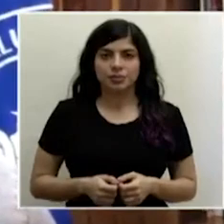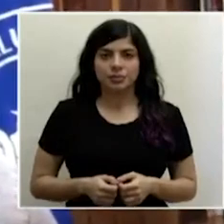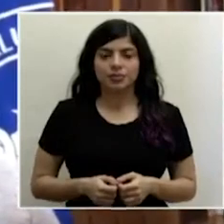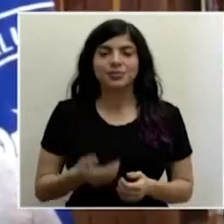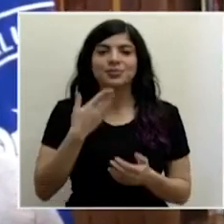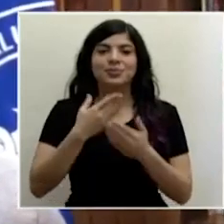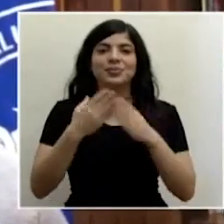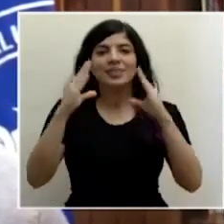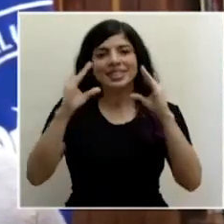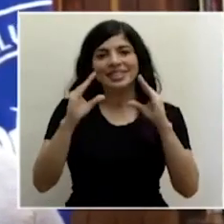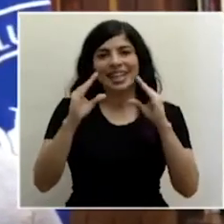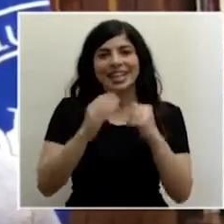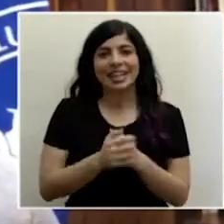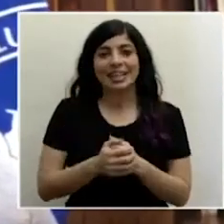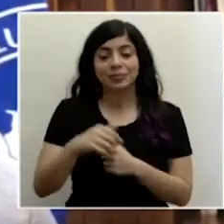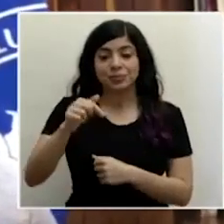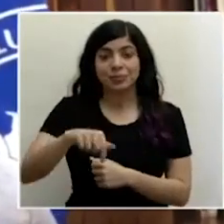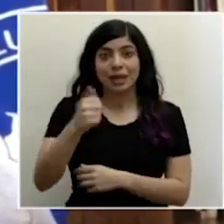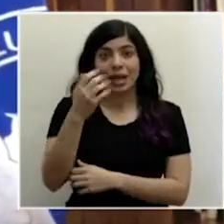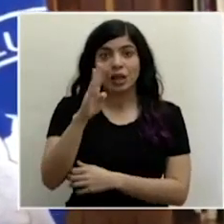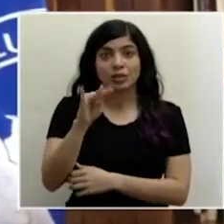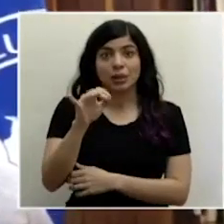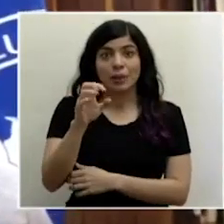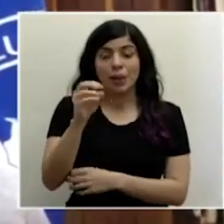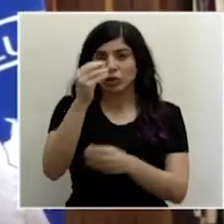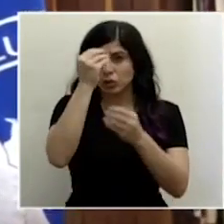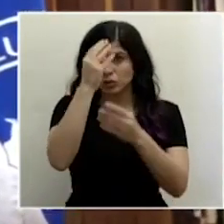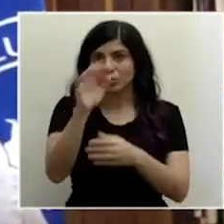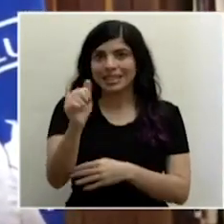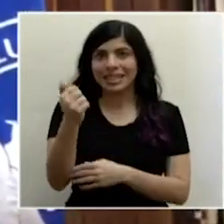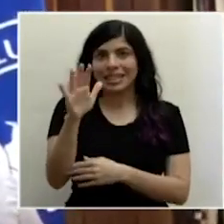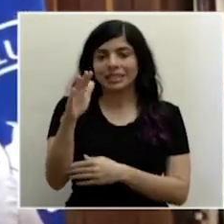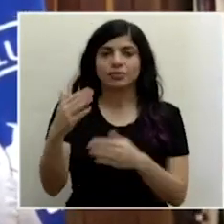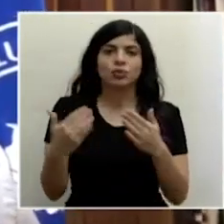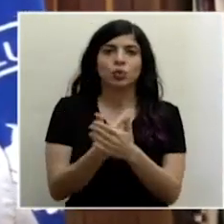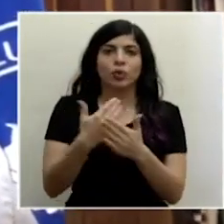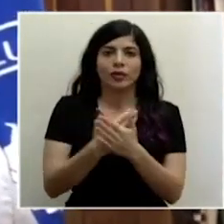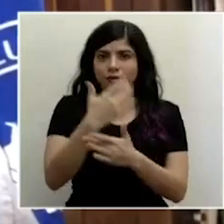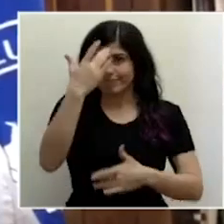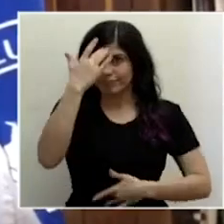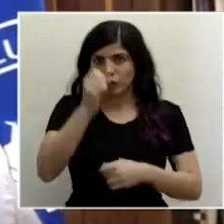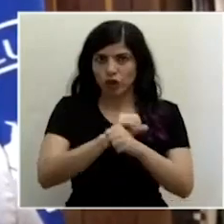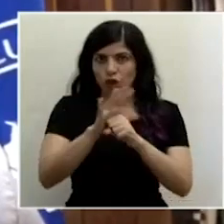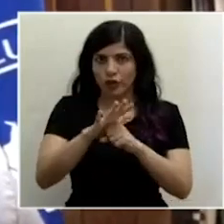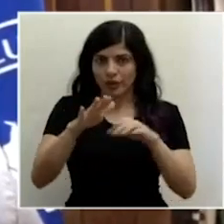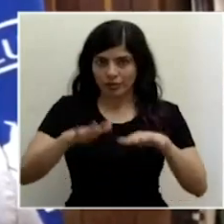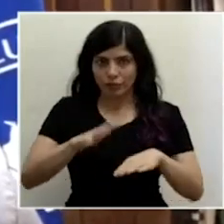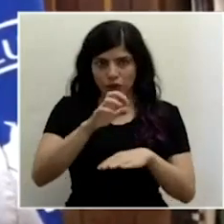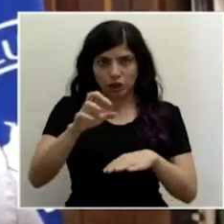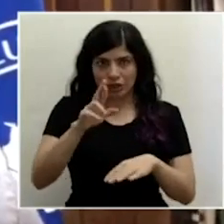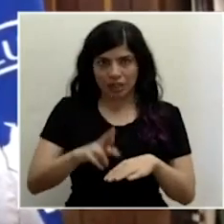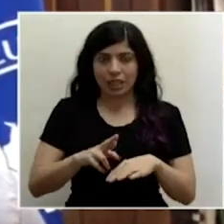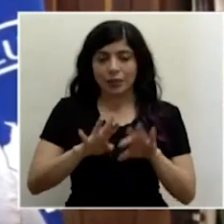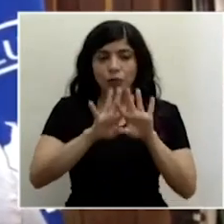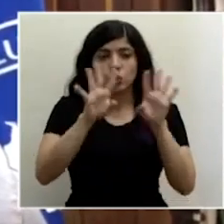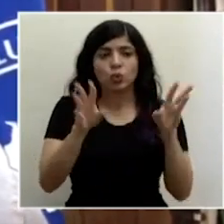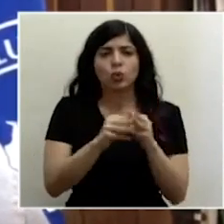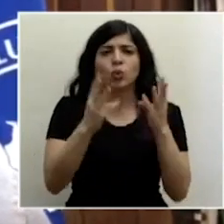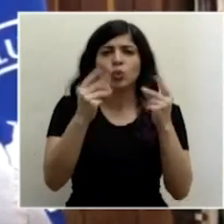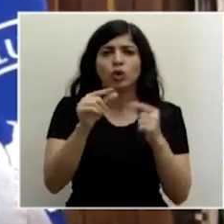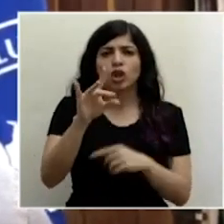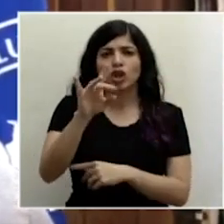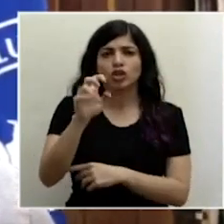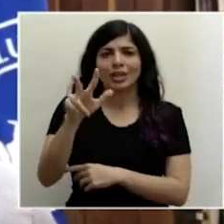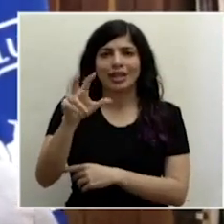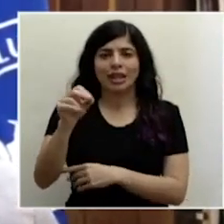Buenas tardes. Al ser 14 de mayo informamos que se registran 15 casos nuevos de COVID-19 en Costa Rica, alcanzando un total de 830